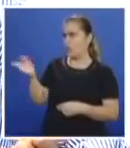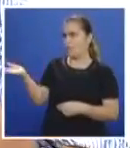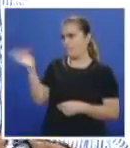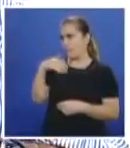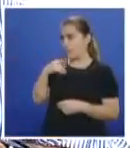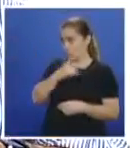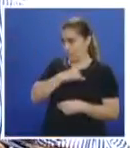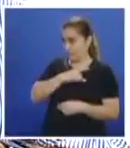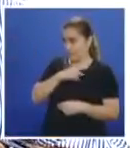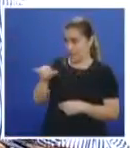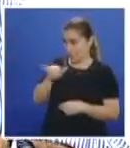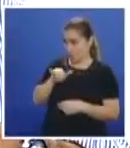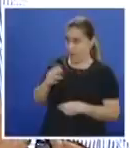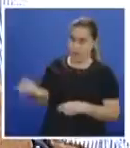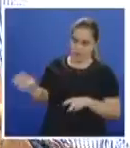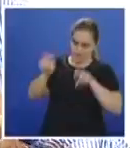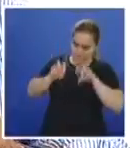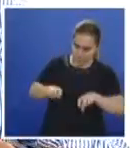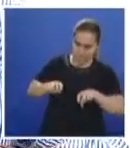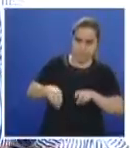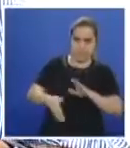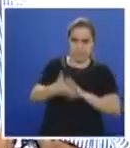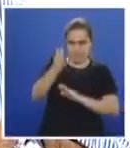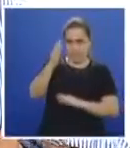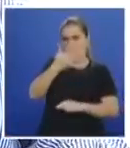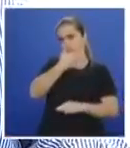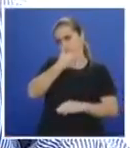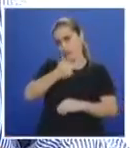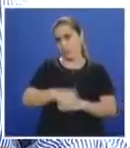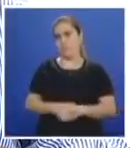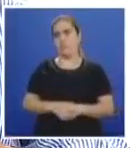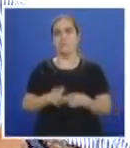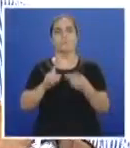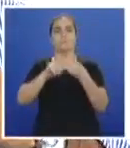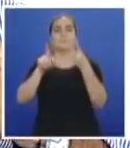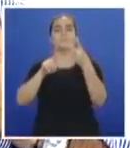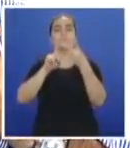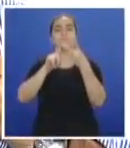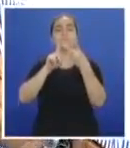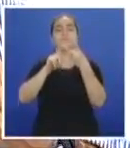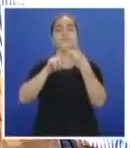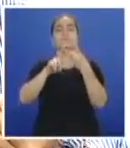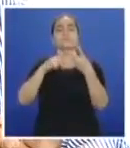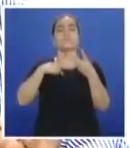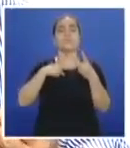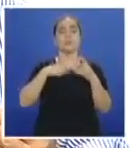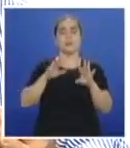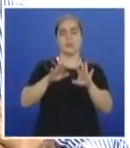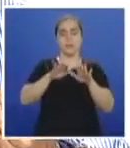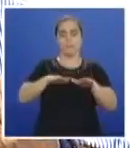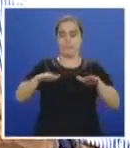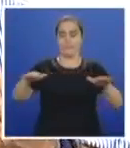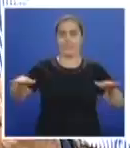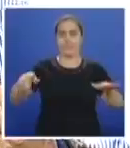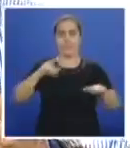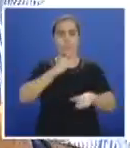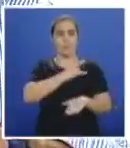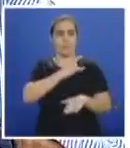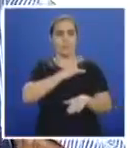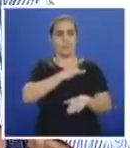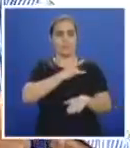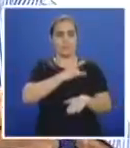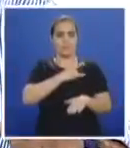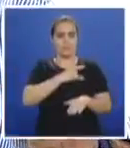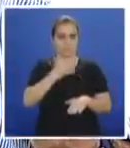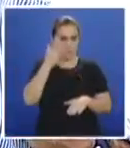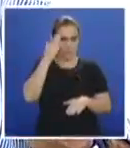mundo y eso nos ayudaría mucho. Dos, los parqueaderos de las universidades, como